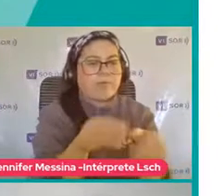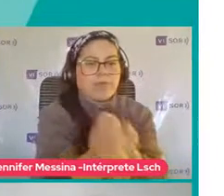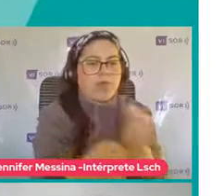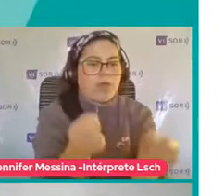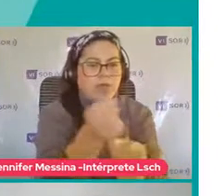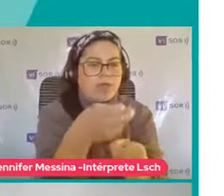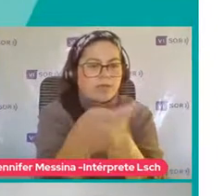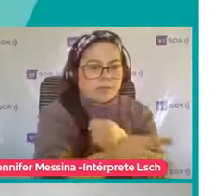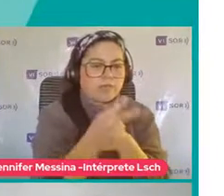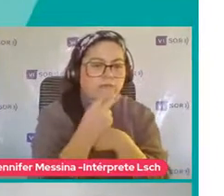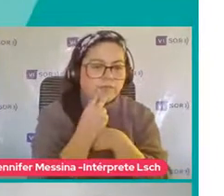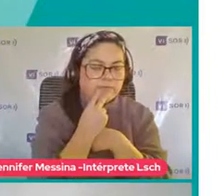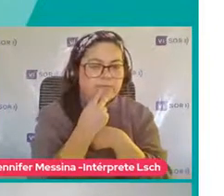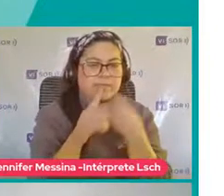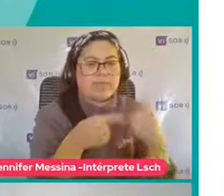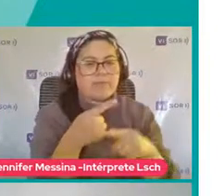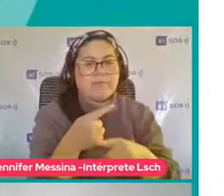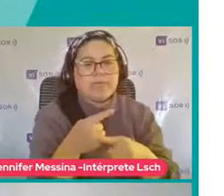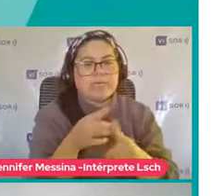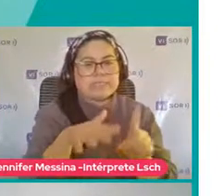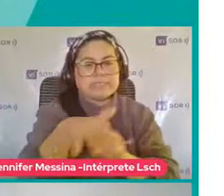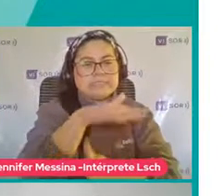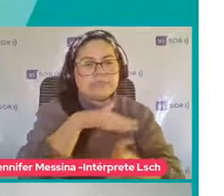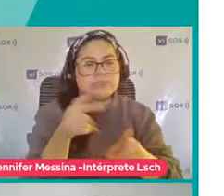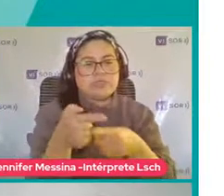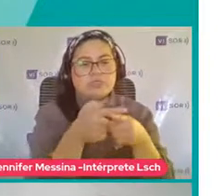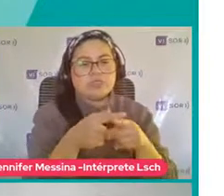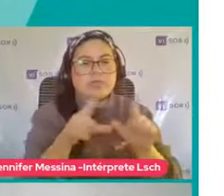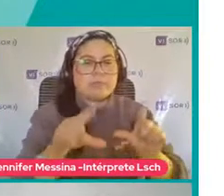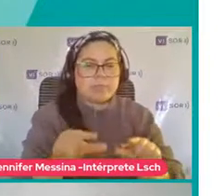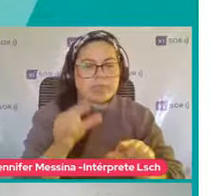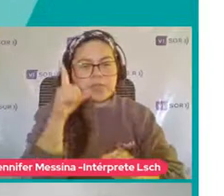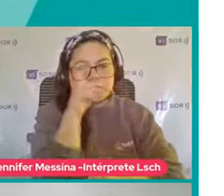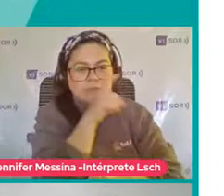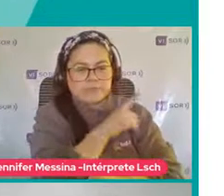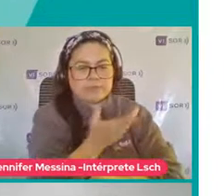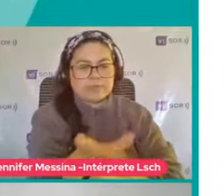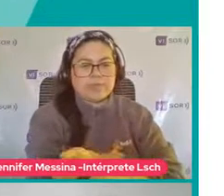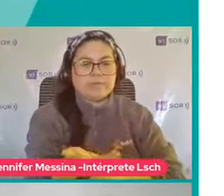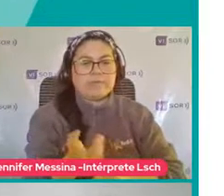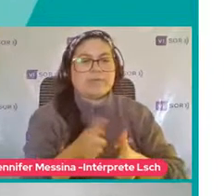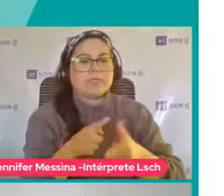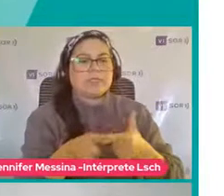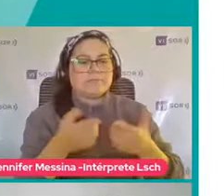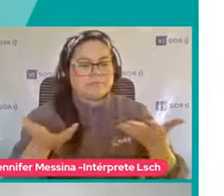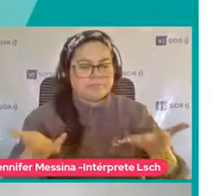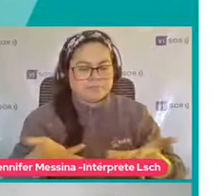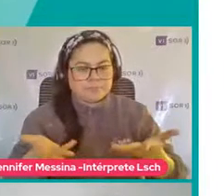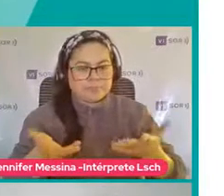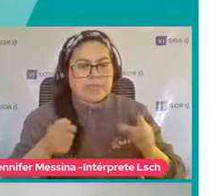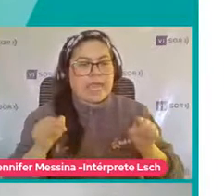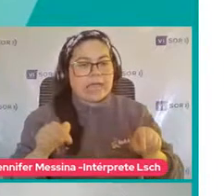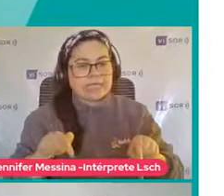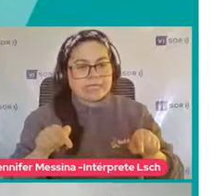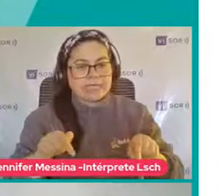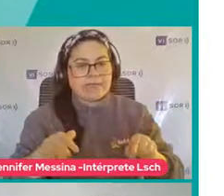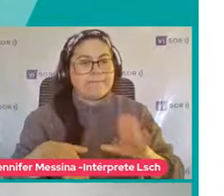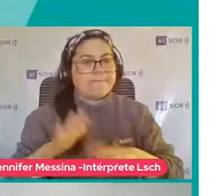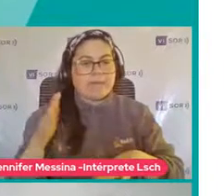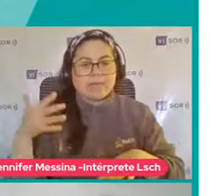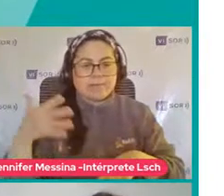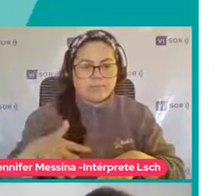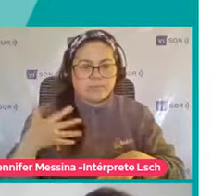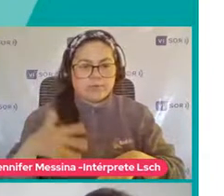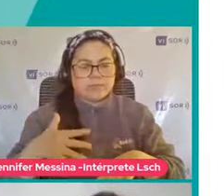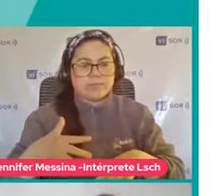mucho menos Difícil adaptarse A una situación social Etcétera Entonces Aquí Lo más importante Es que Nos vamos